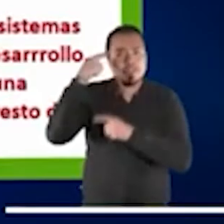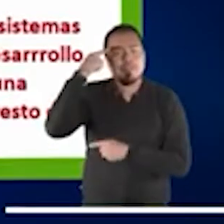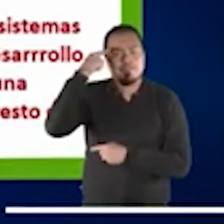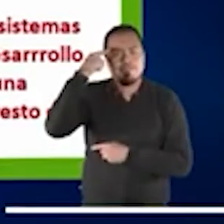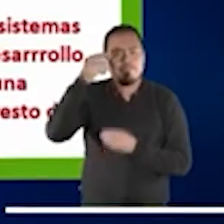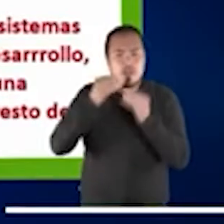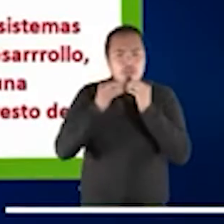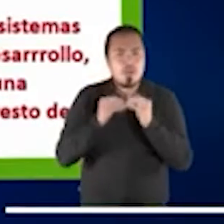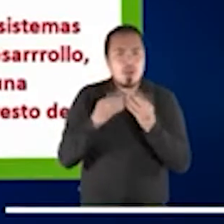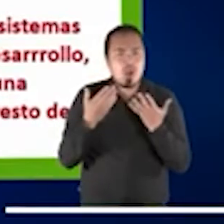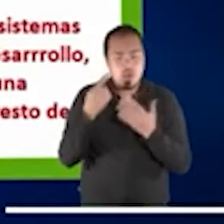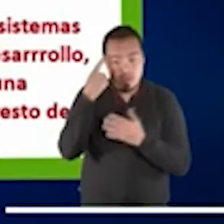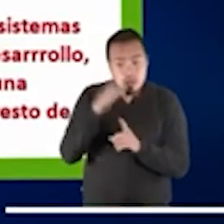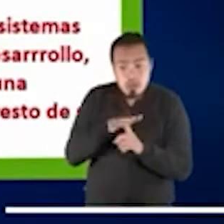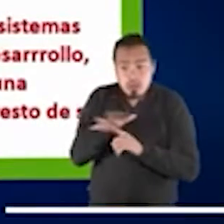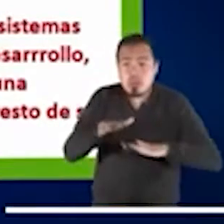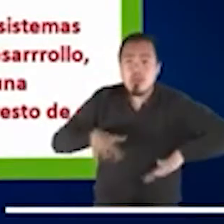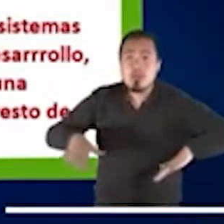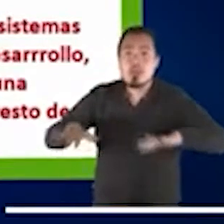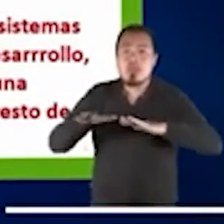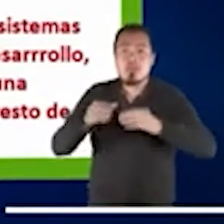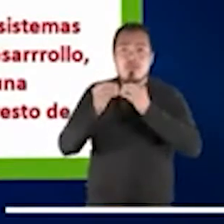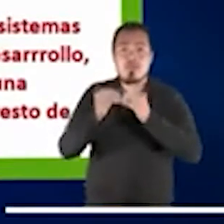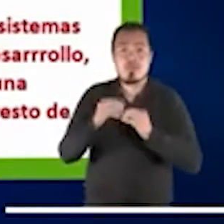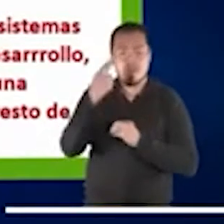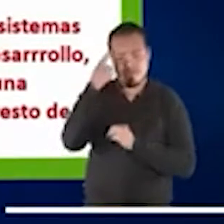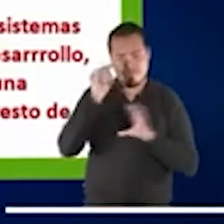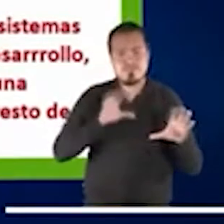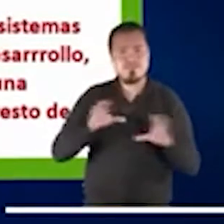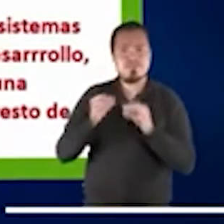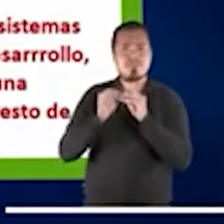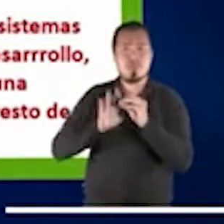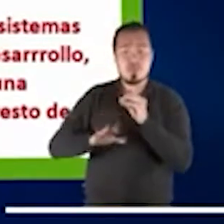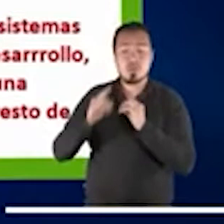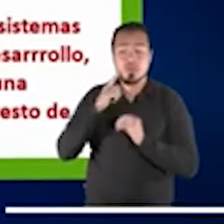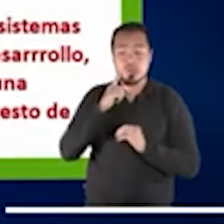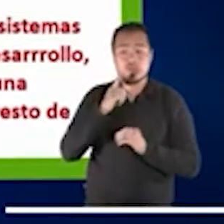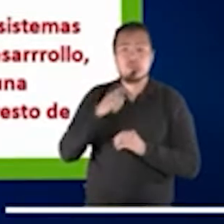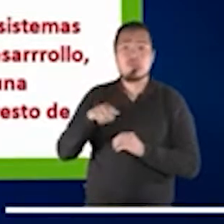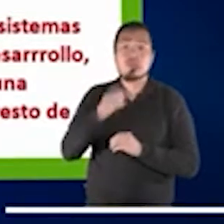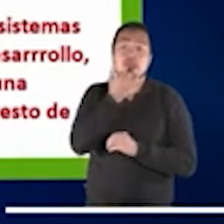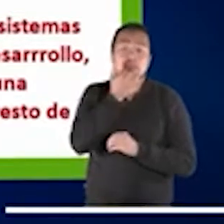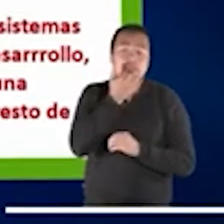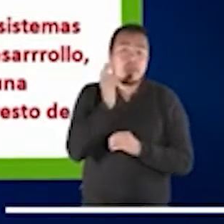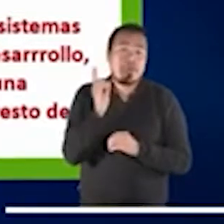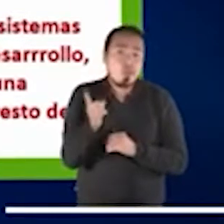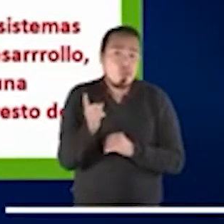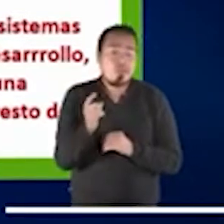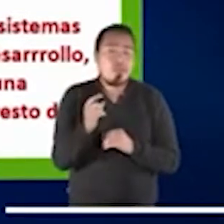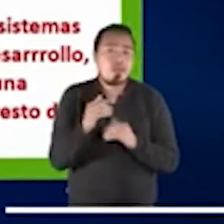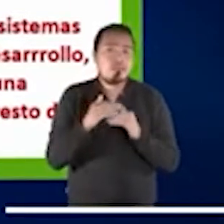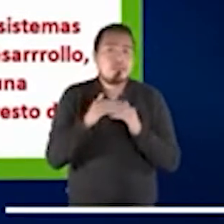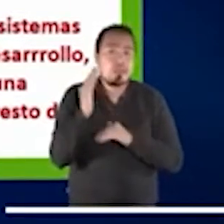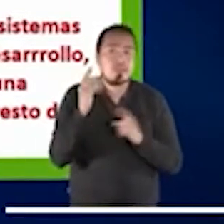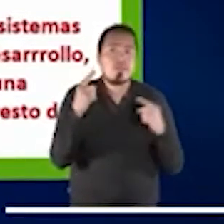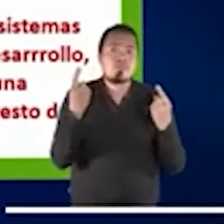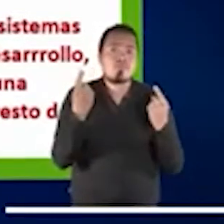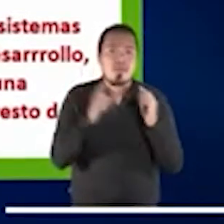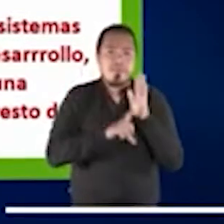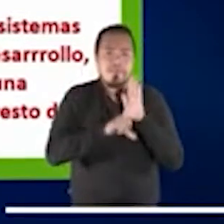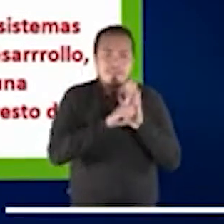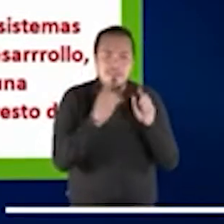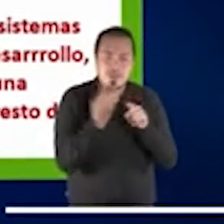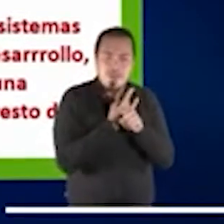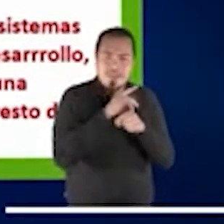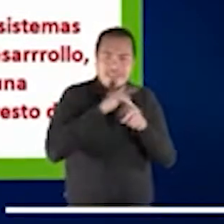privados de libertad. En particular, por el hecho que a través de los distintos confinamientos, la verdad